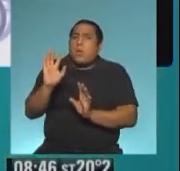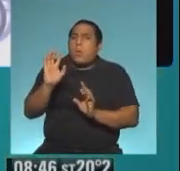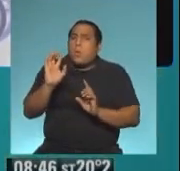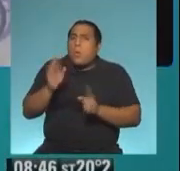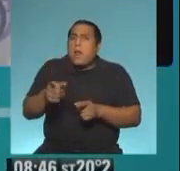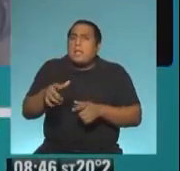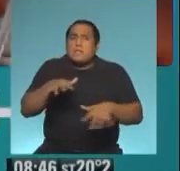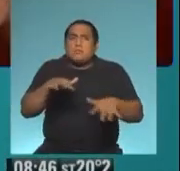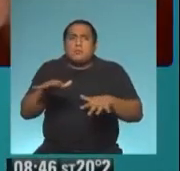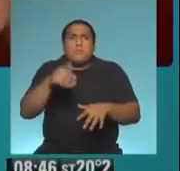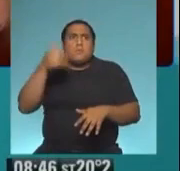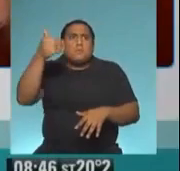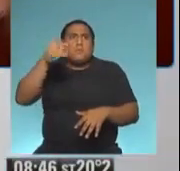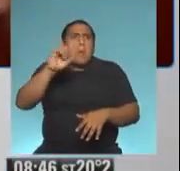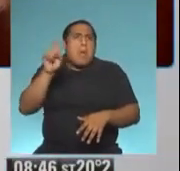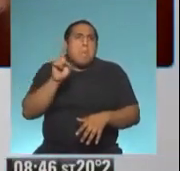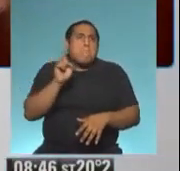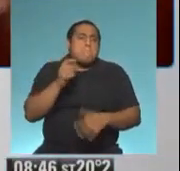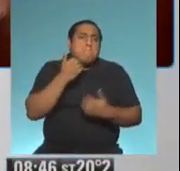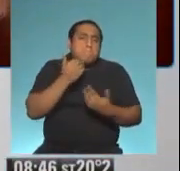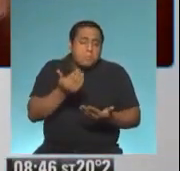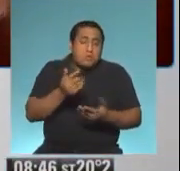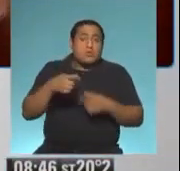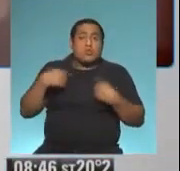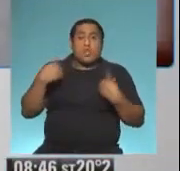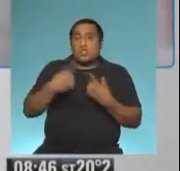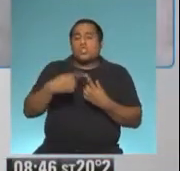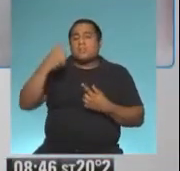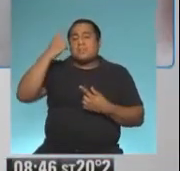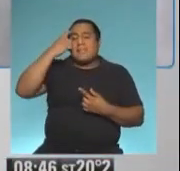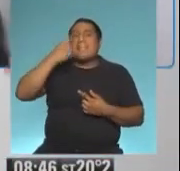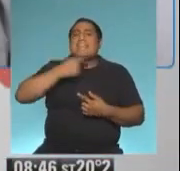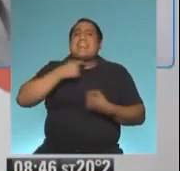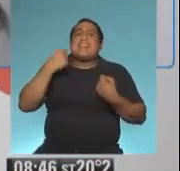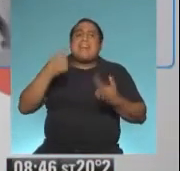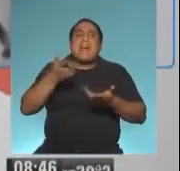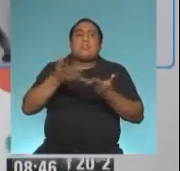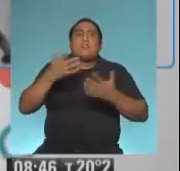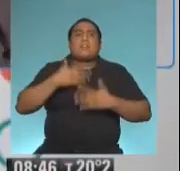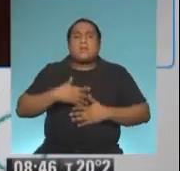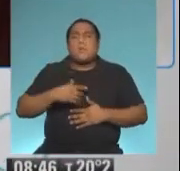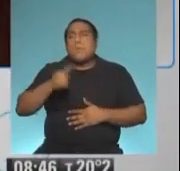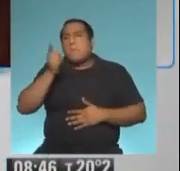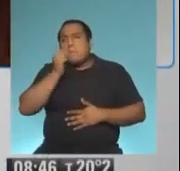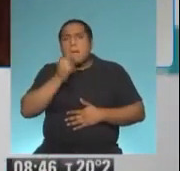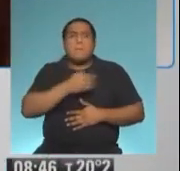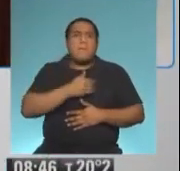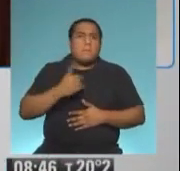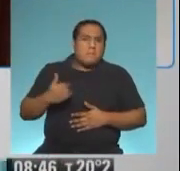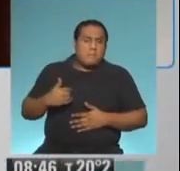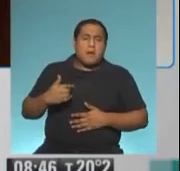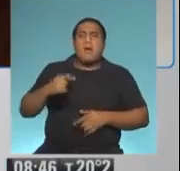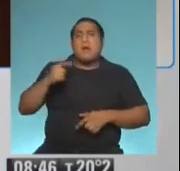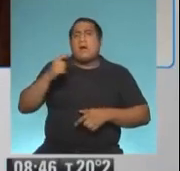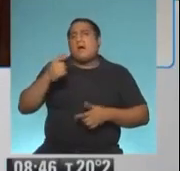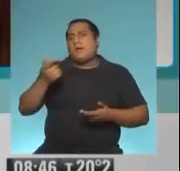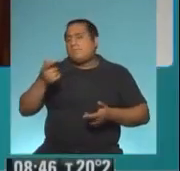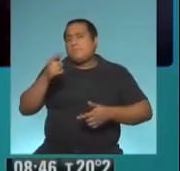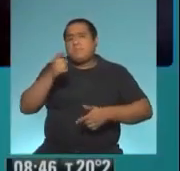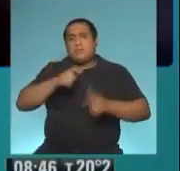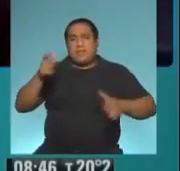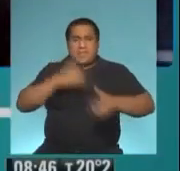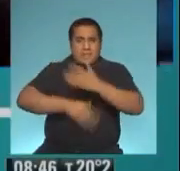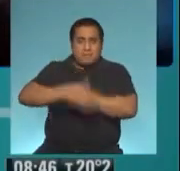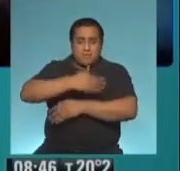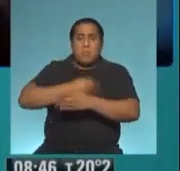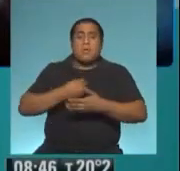un panorama incierto, entonces lo que nosotros queremos es llevar tranquilidad a todos los padres, las madres, a las personas con discapacidad, porque